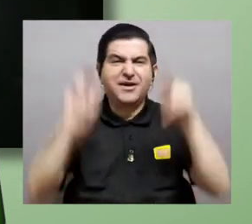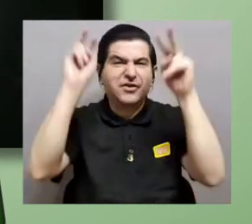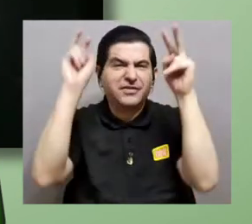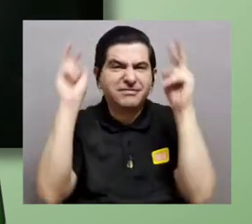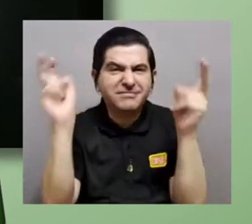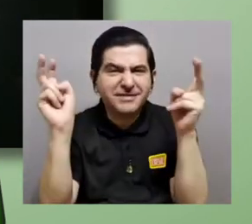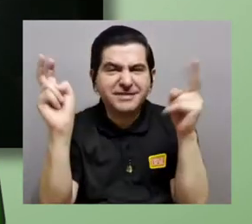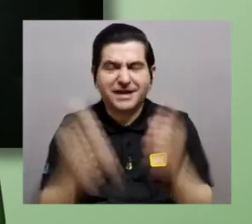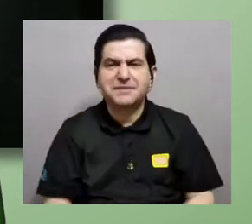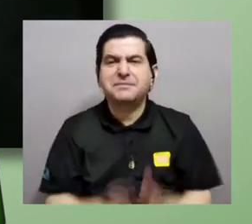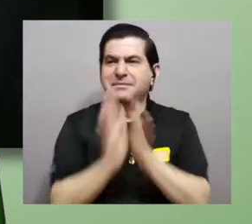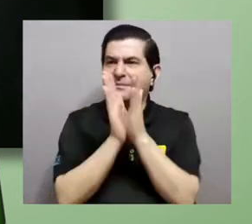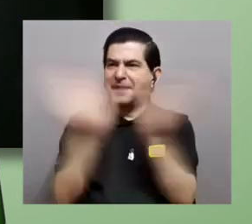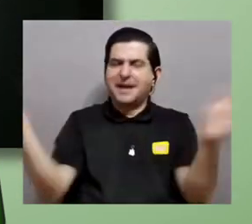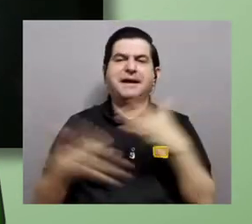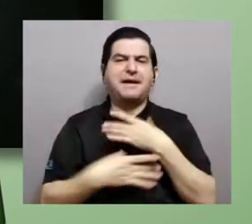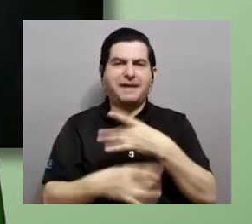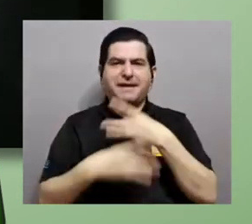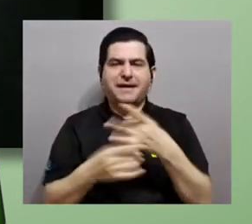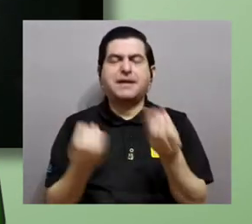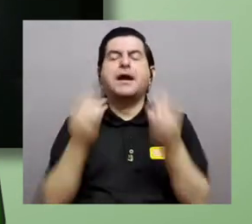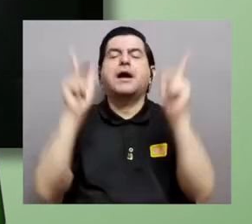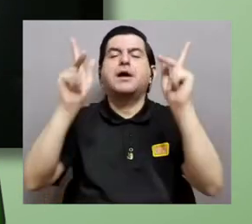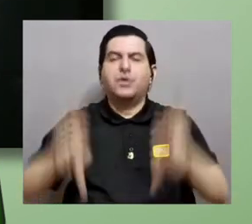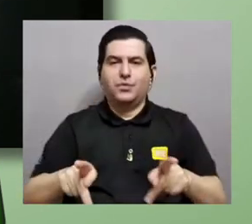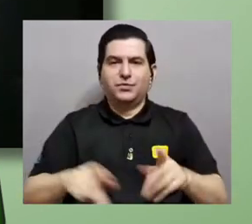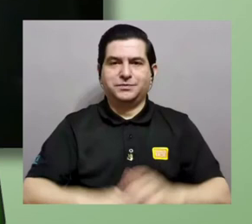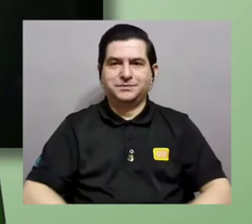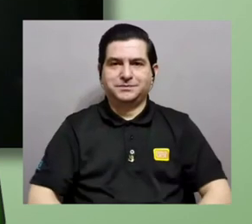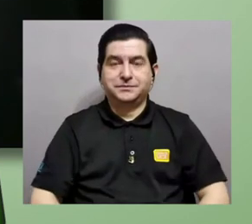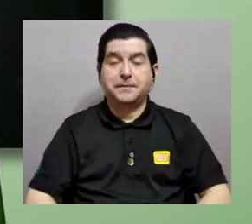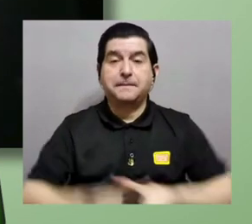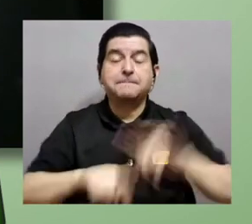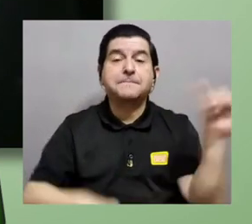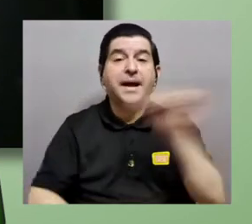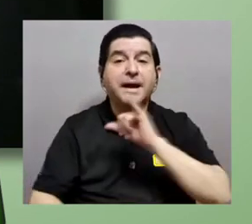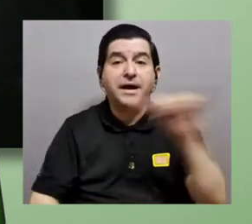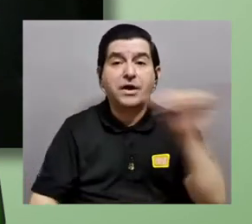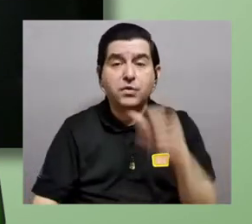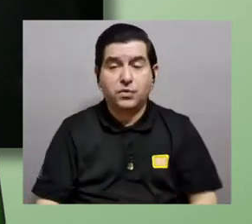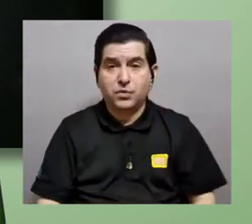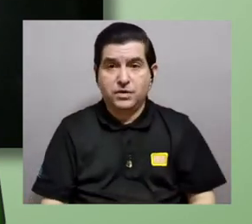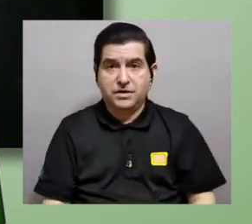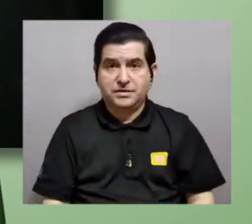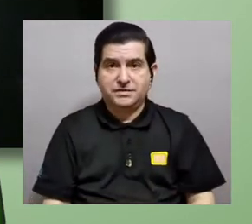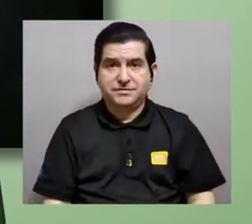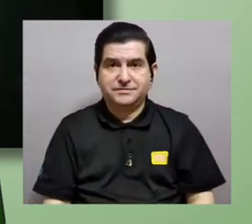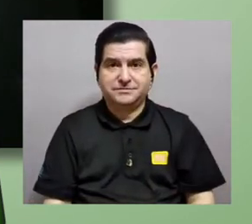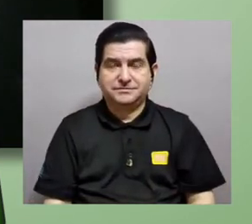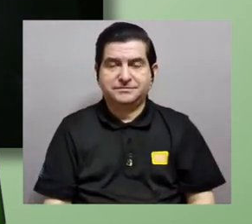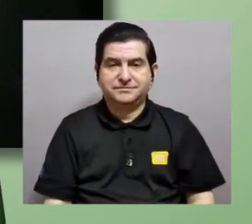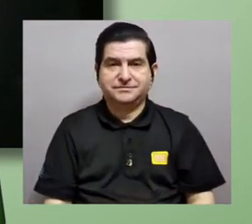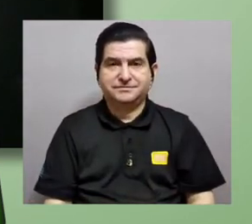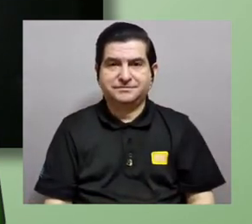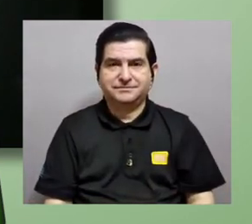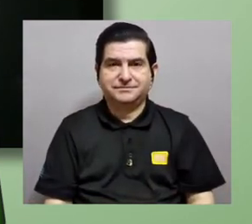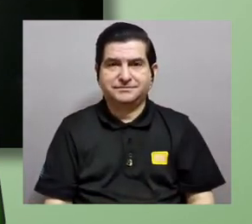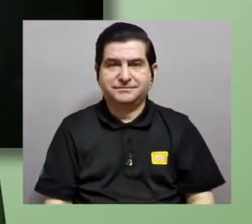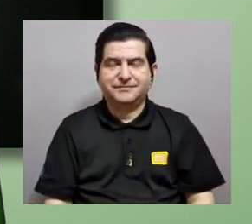un tema que es en general interesante para muchísimas personas, pero también porque